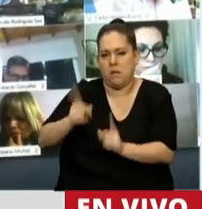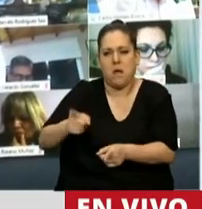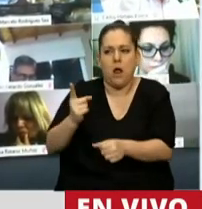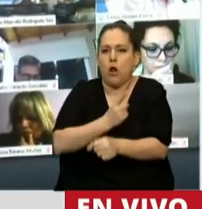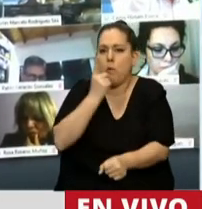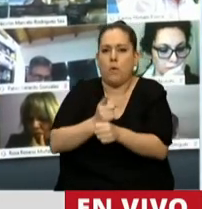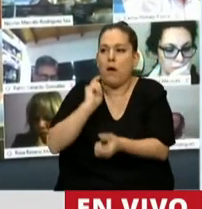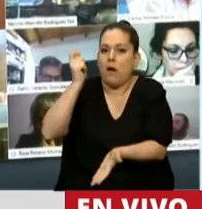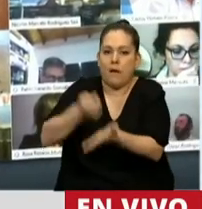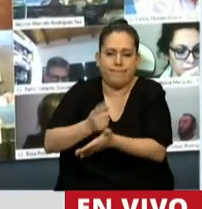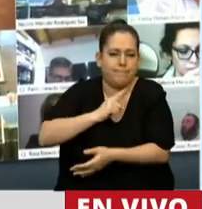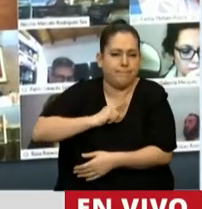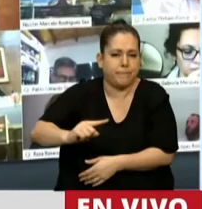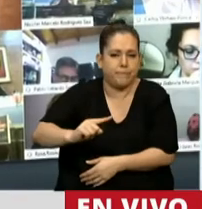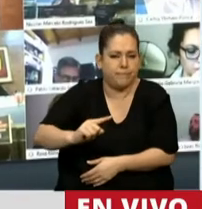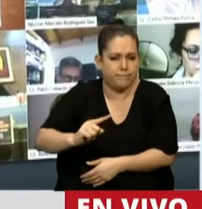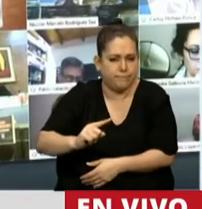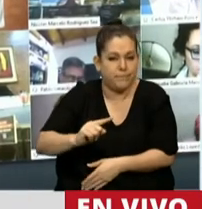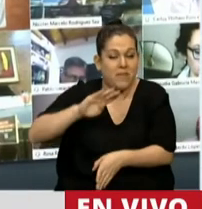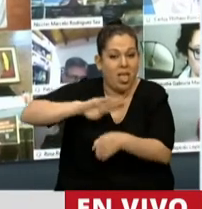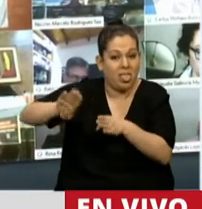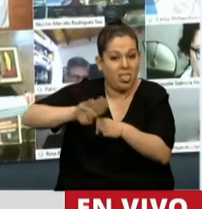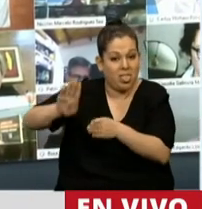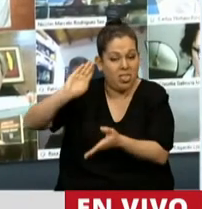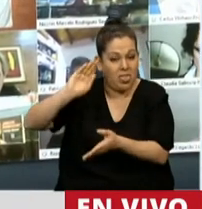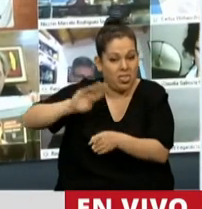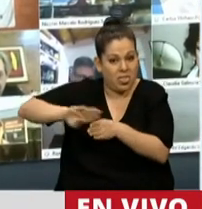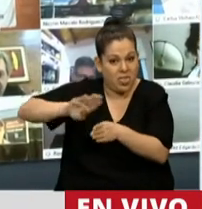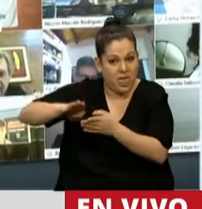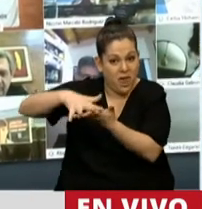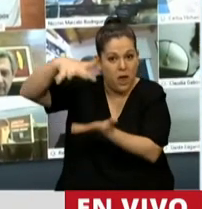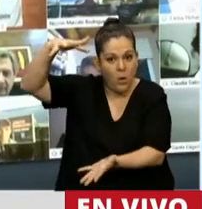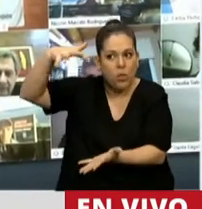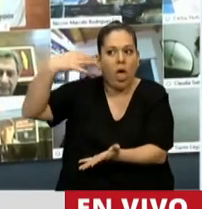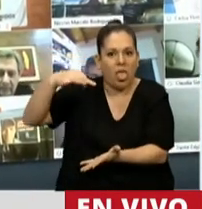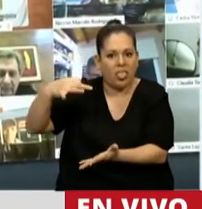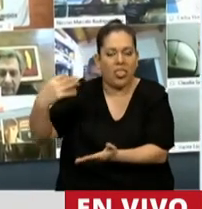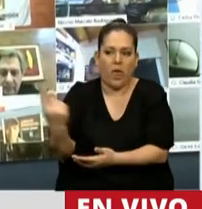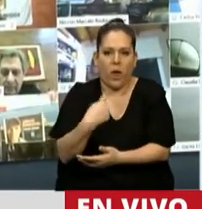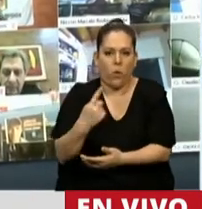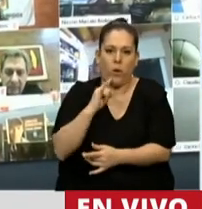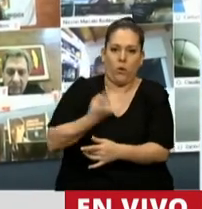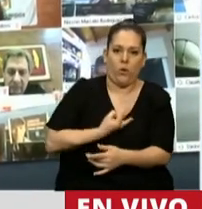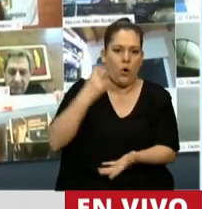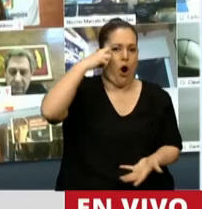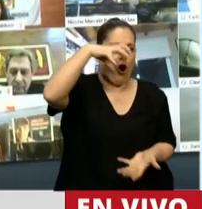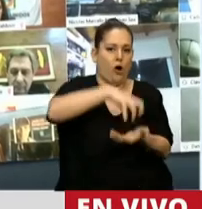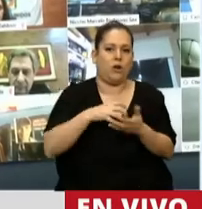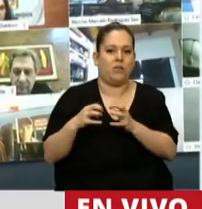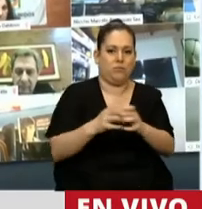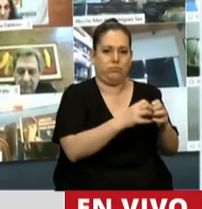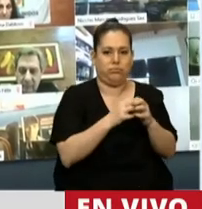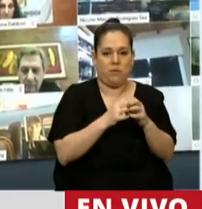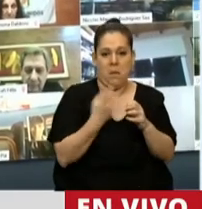cumplimiento a la misma. Esa deuda era la que realmente tendría que haber venido al Congreso para su tratamiento, cosa que no pasó